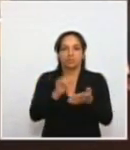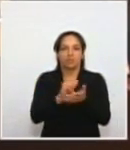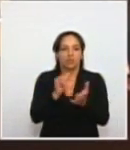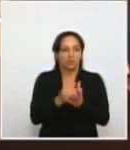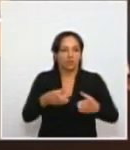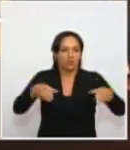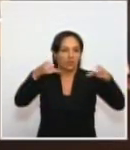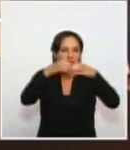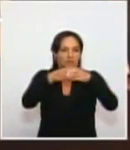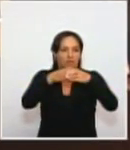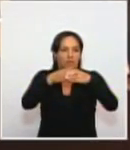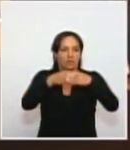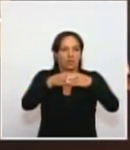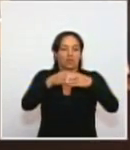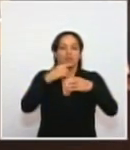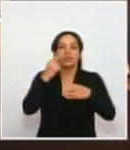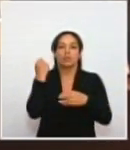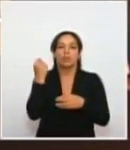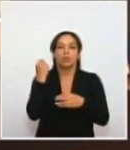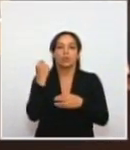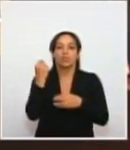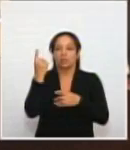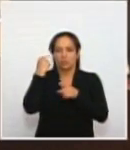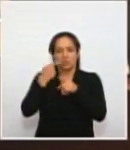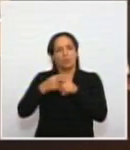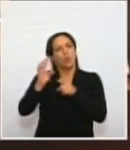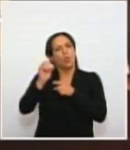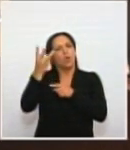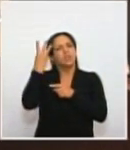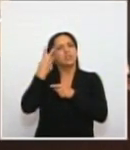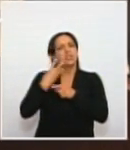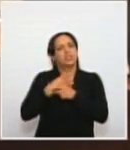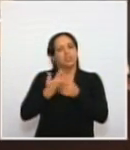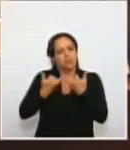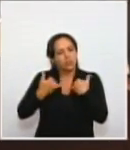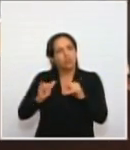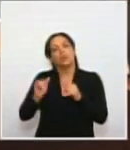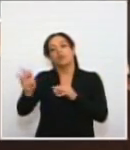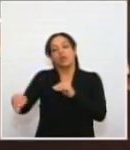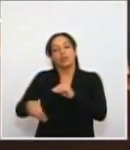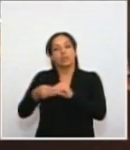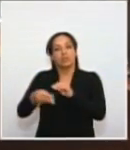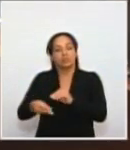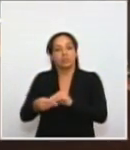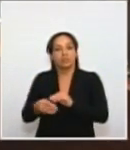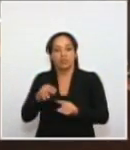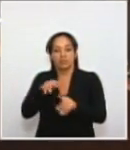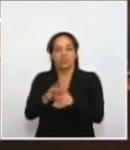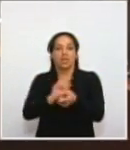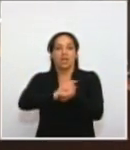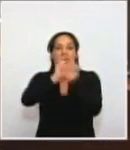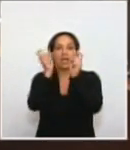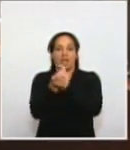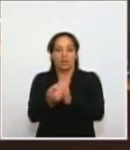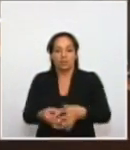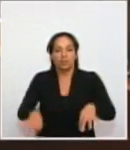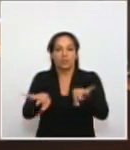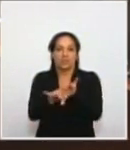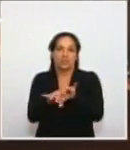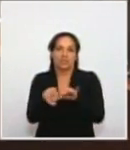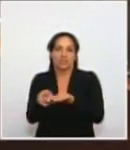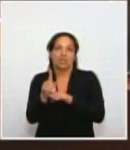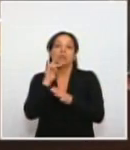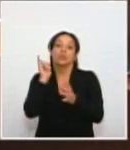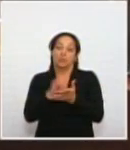y hace ocho días, o hace tres días todavía, le incorporaron semejante modificación en